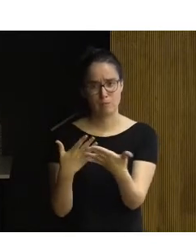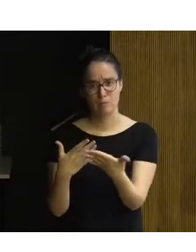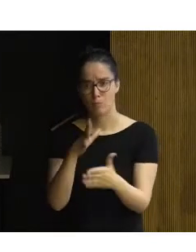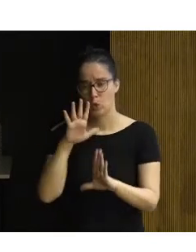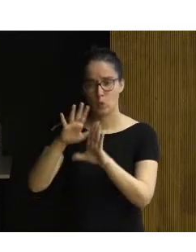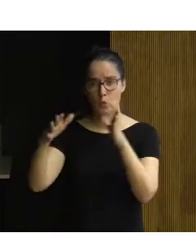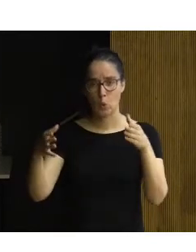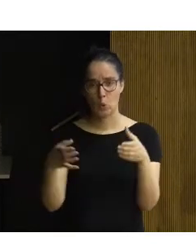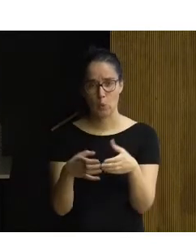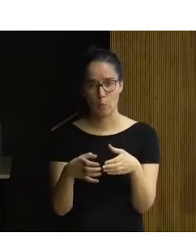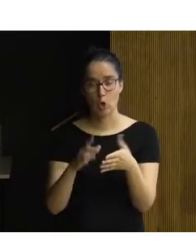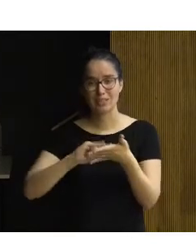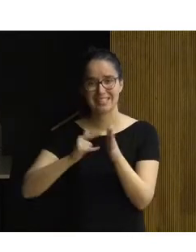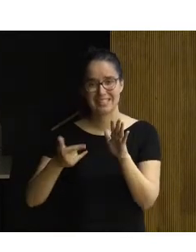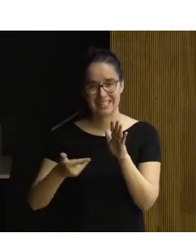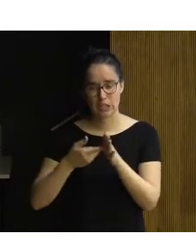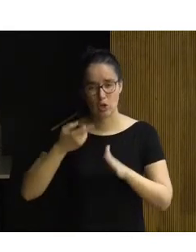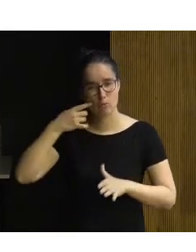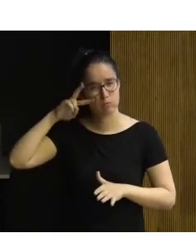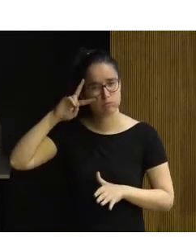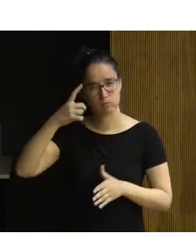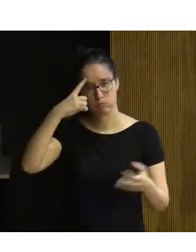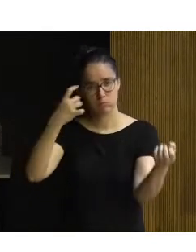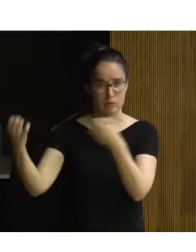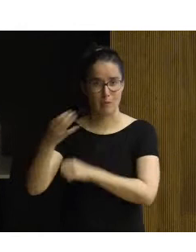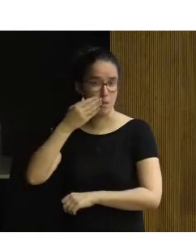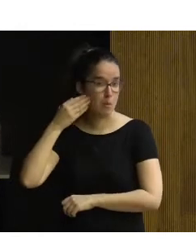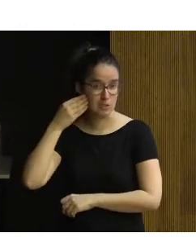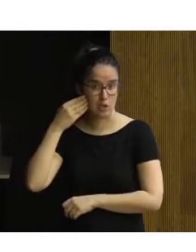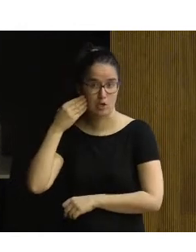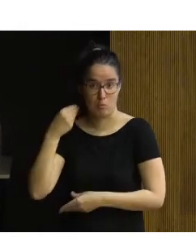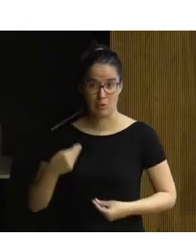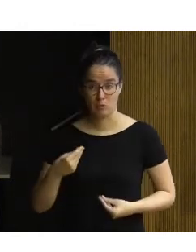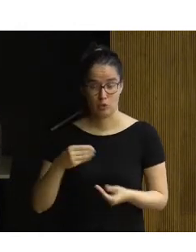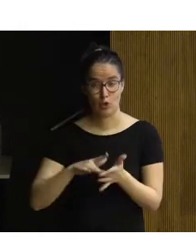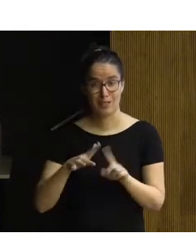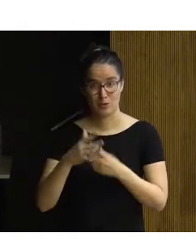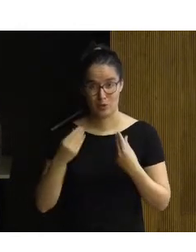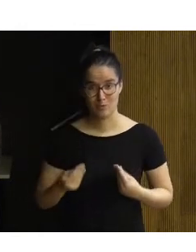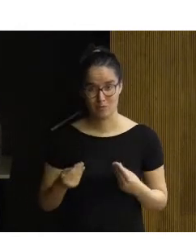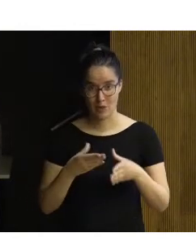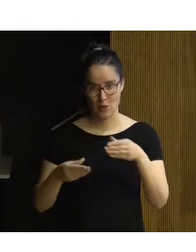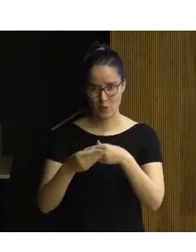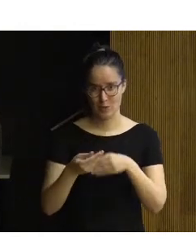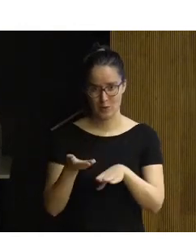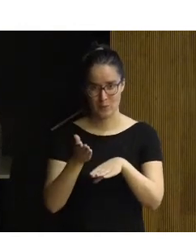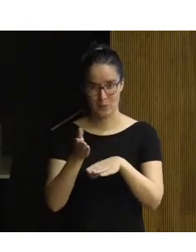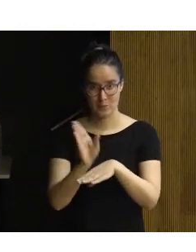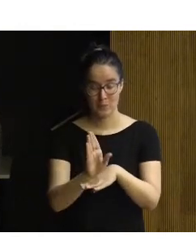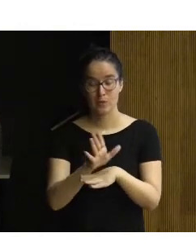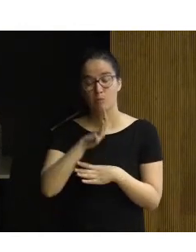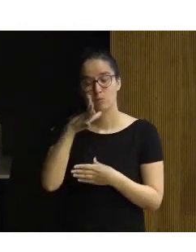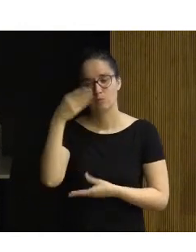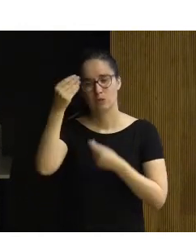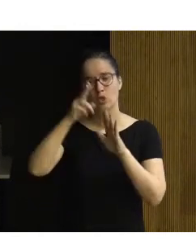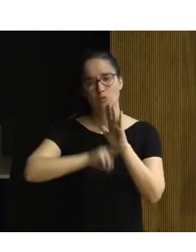grupo, digamos, técnico, experto y de prestigio, como además ha sido en este caso. Por eso, creo que